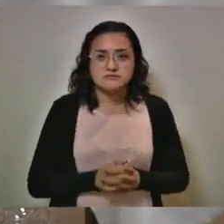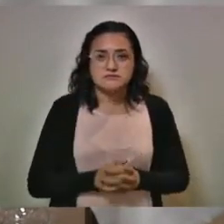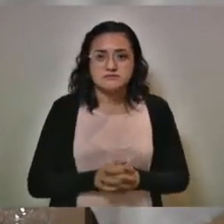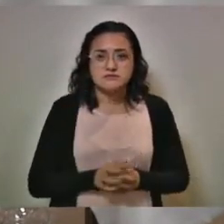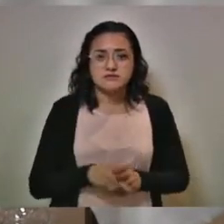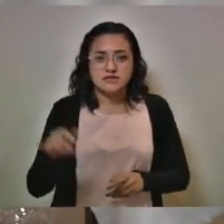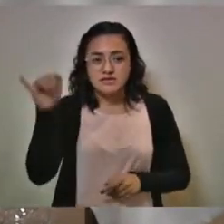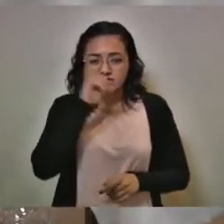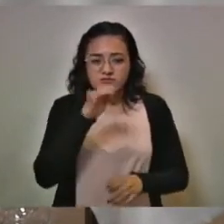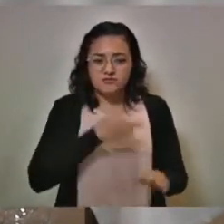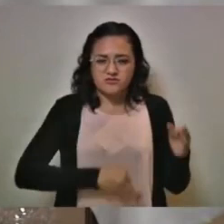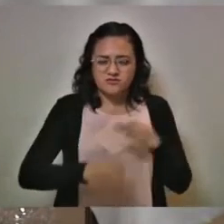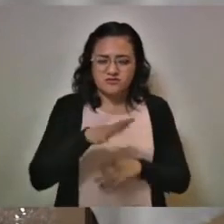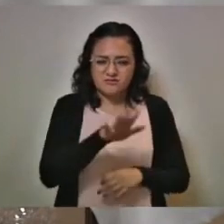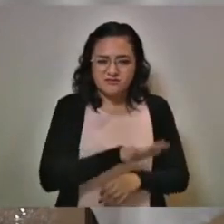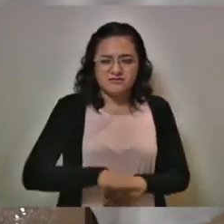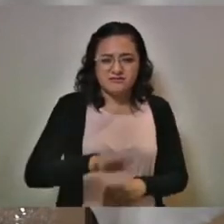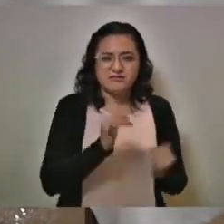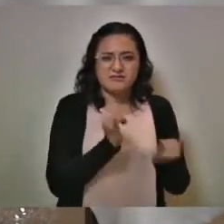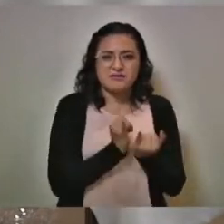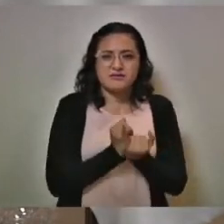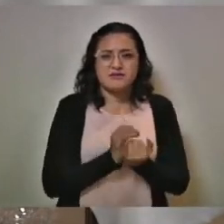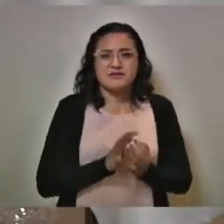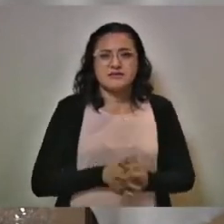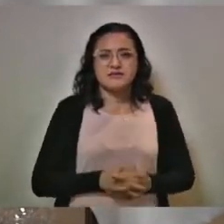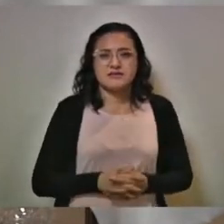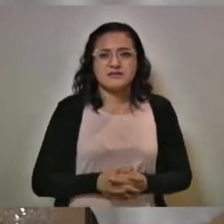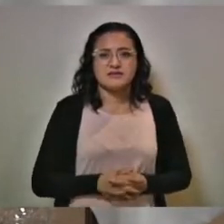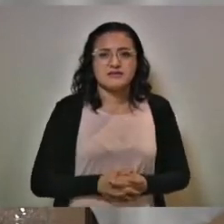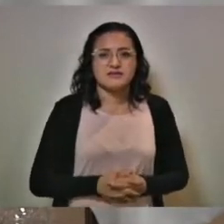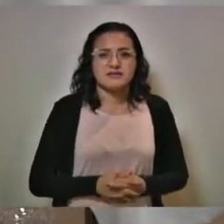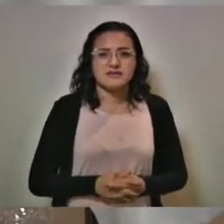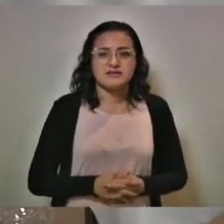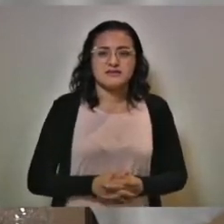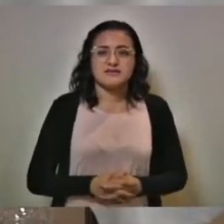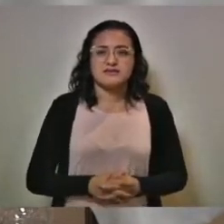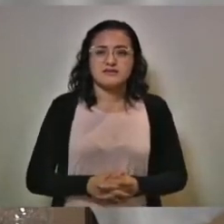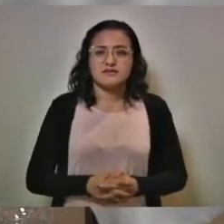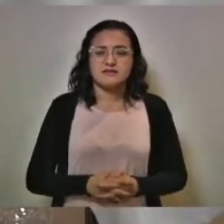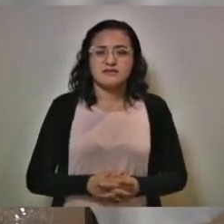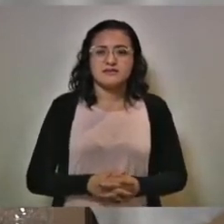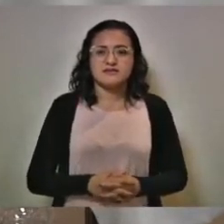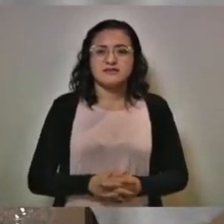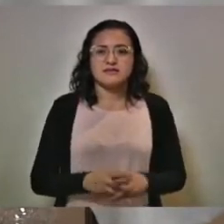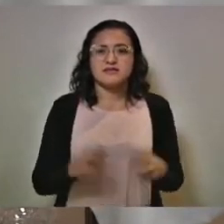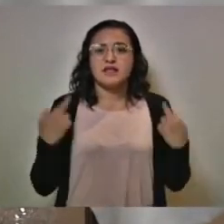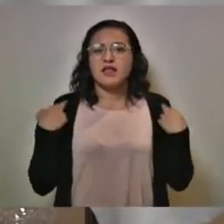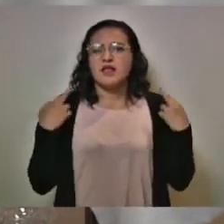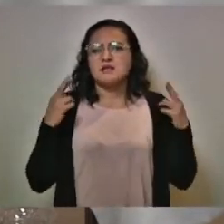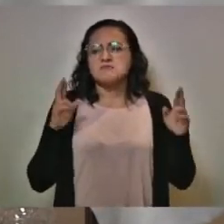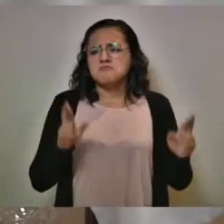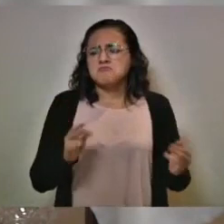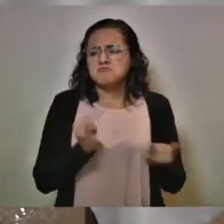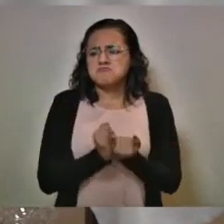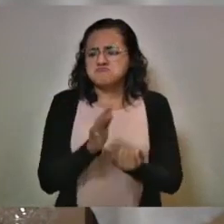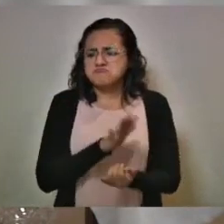el jefe de todos es un representante popular.